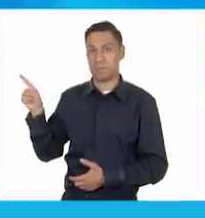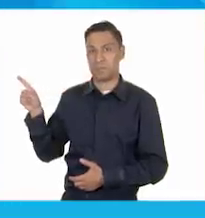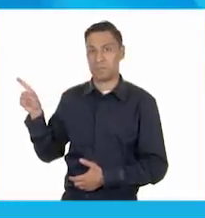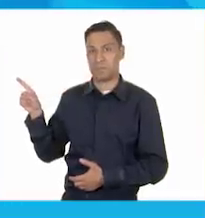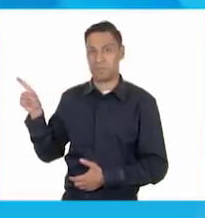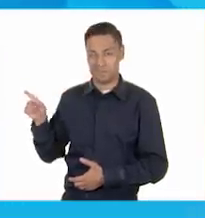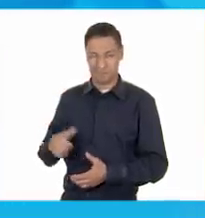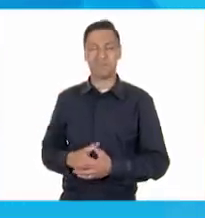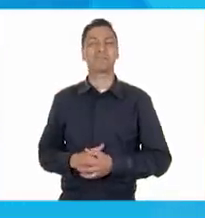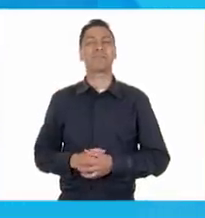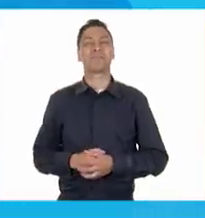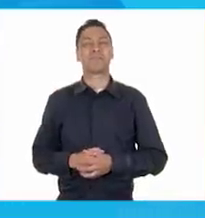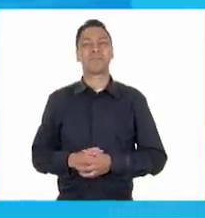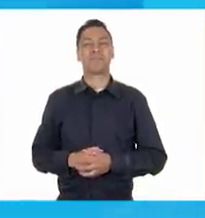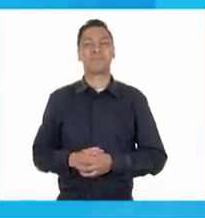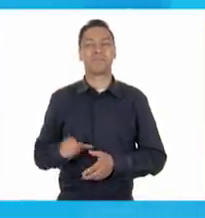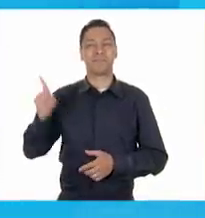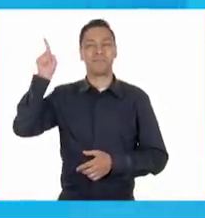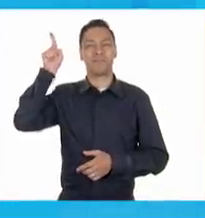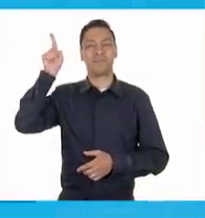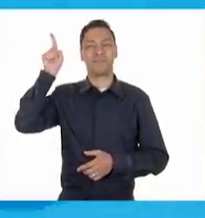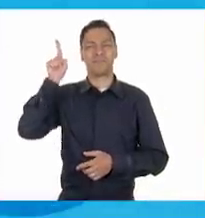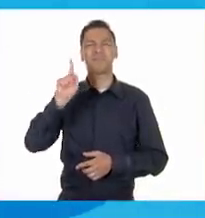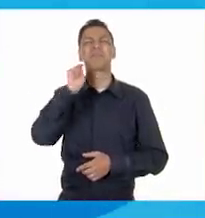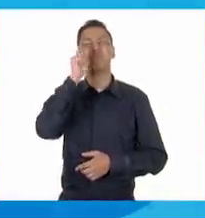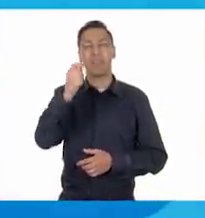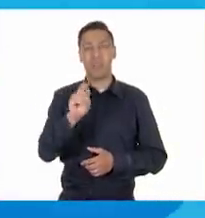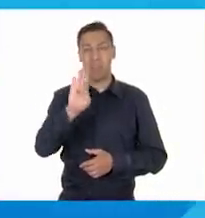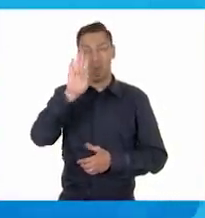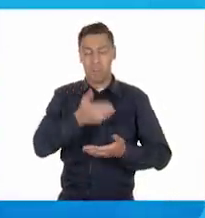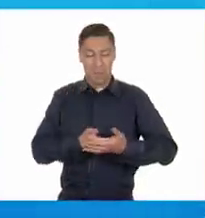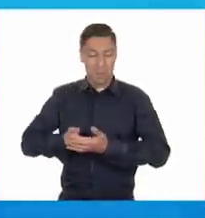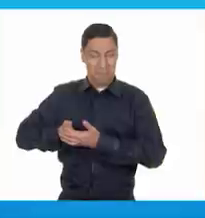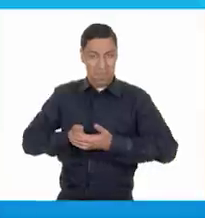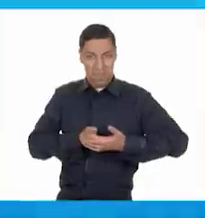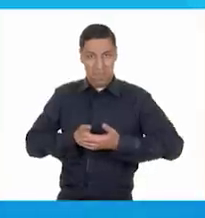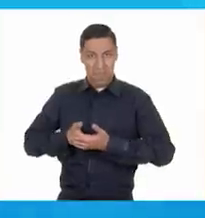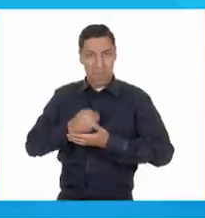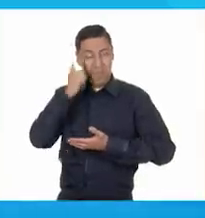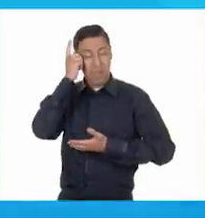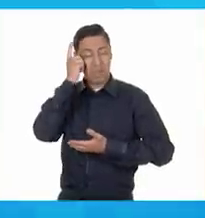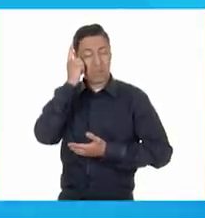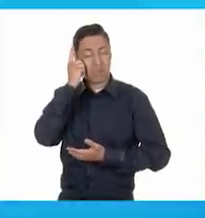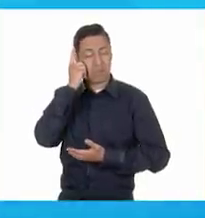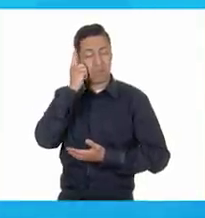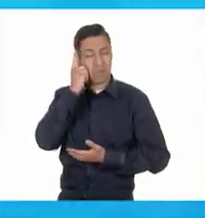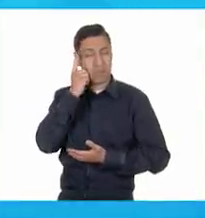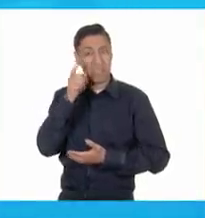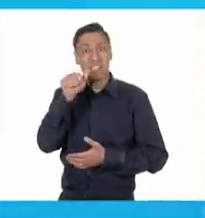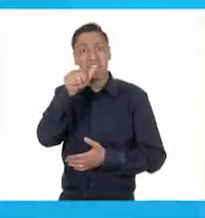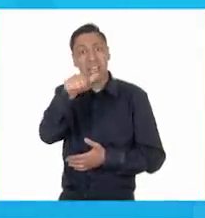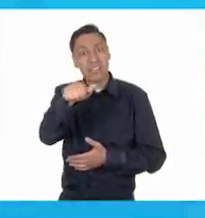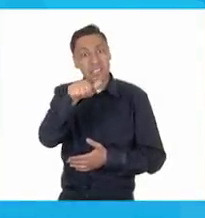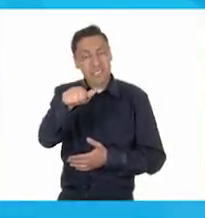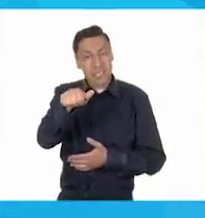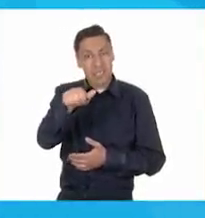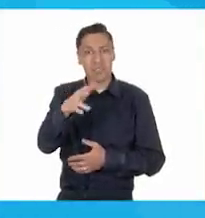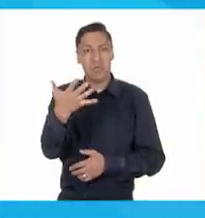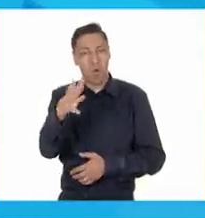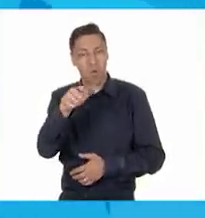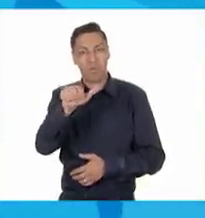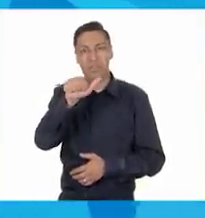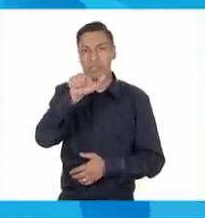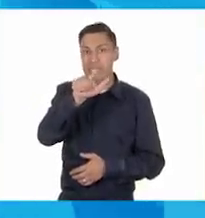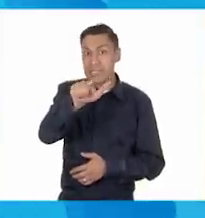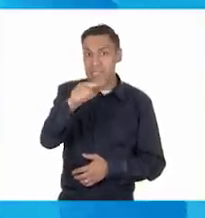en pantalla. Bien. Dice el dato interesante. Los bebés duermen entre 16 y 17 horas al día,